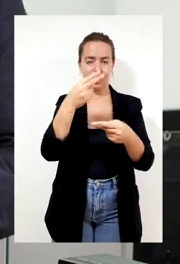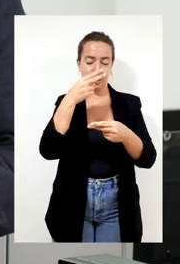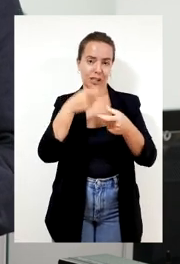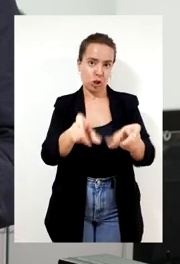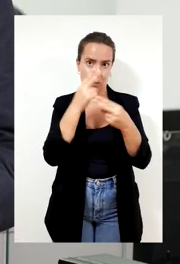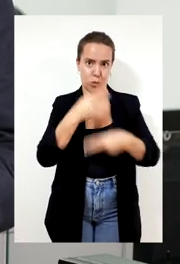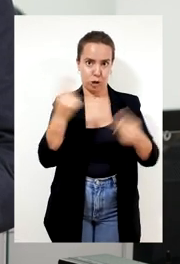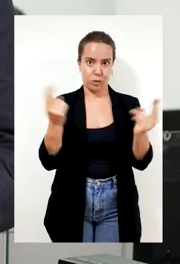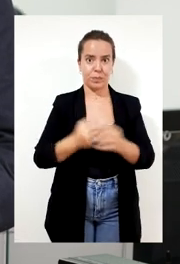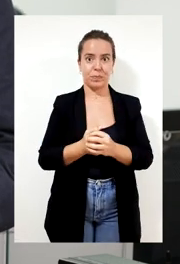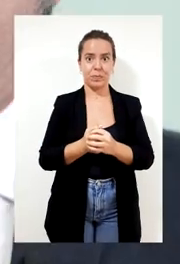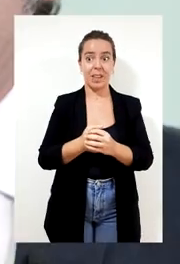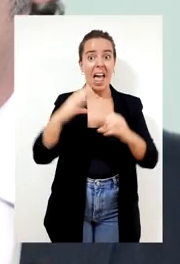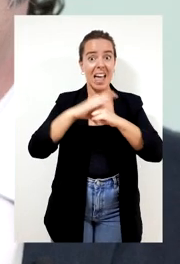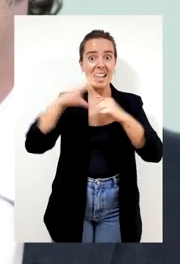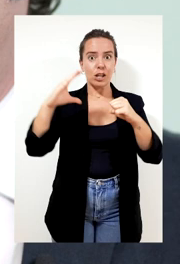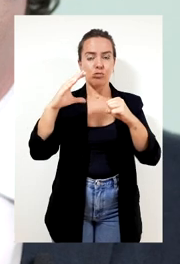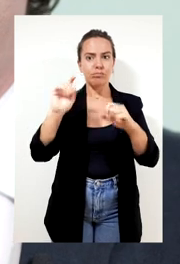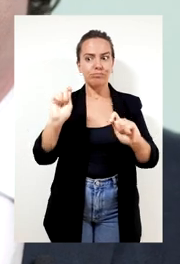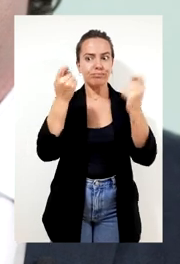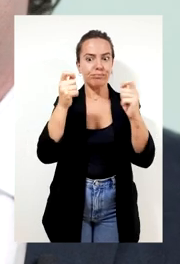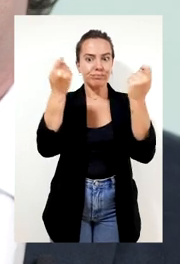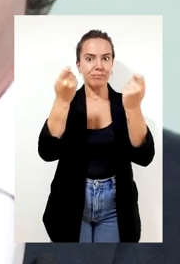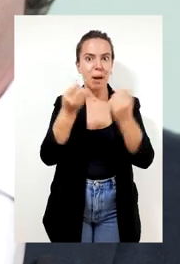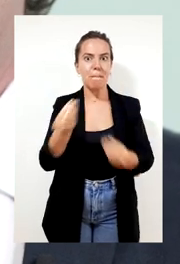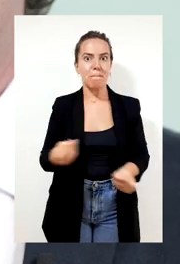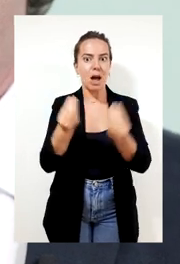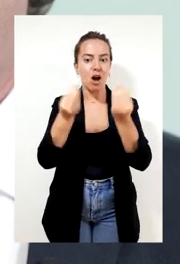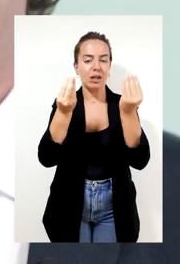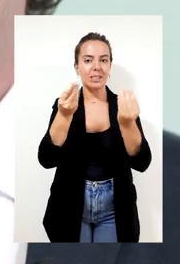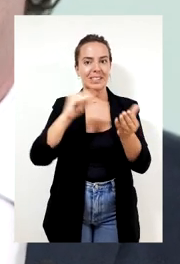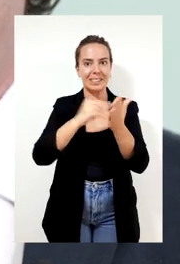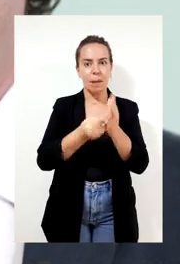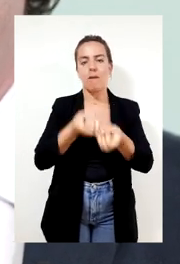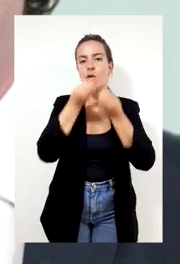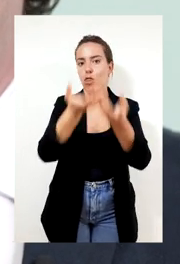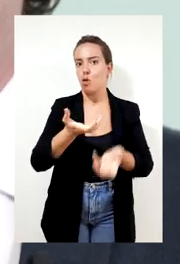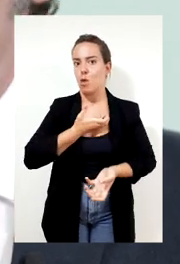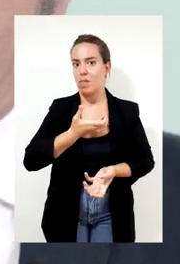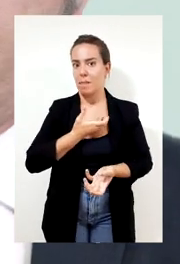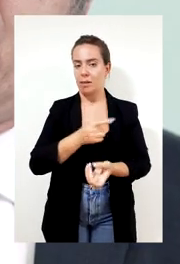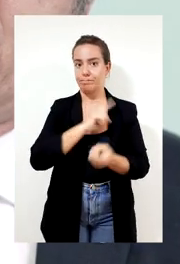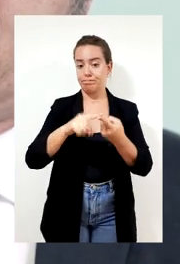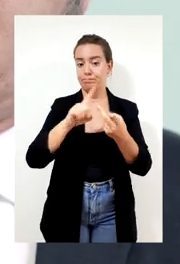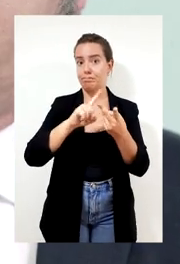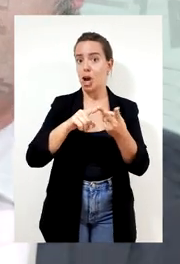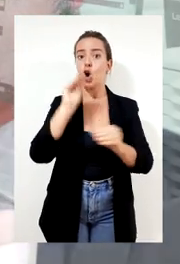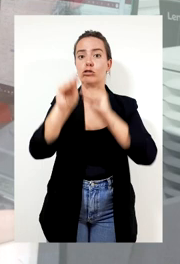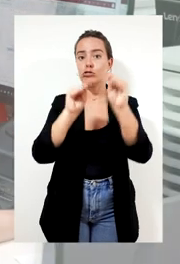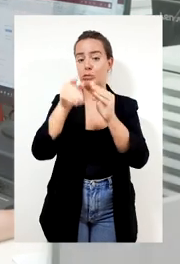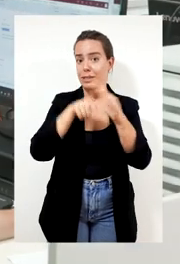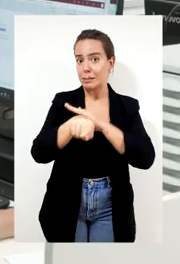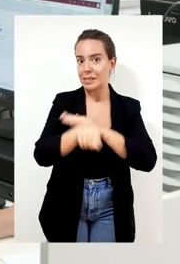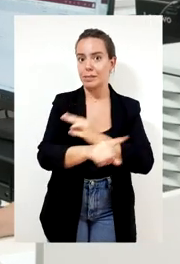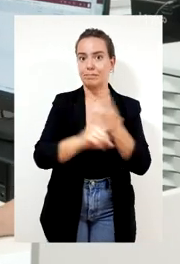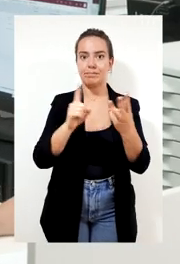trayectoria en el sector público. Inetum logró optimizar nuestro sistema de información municipal. Consultas y gestión de trámites,